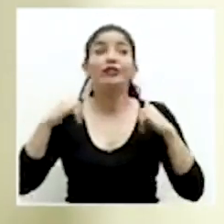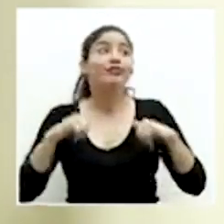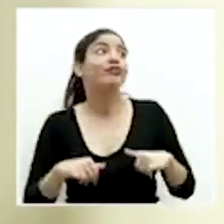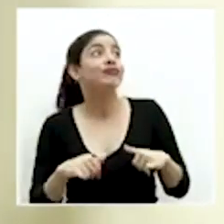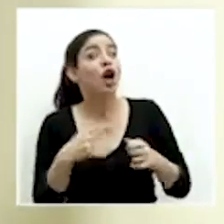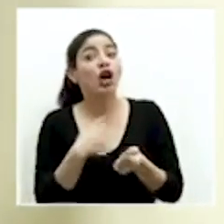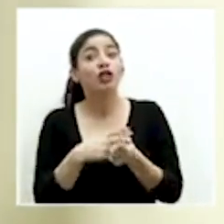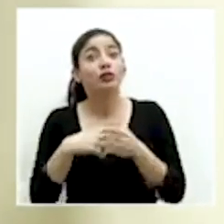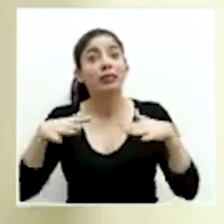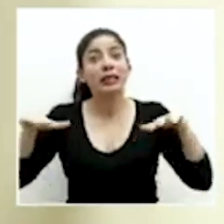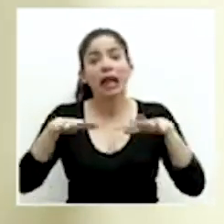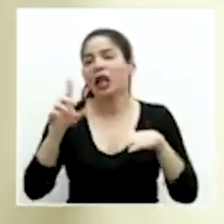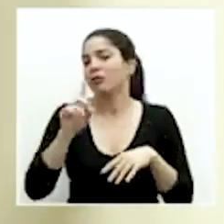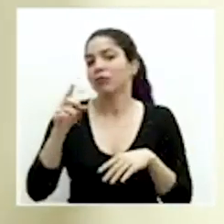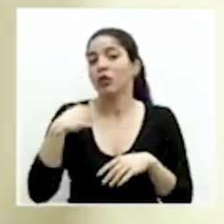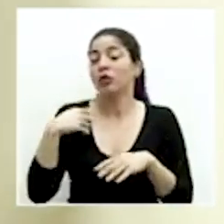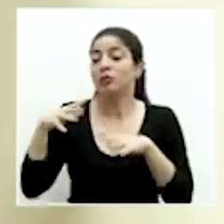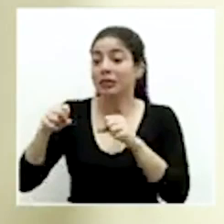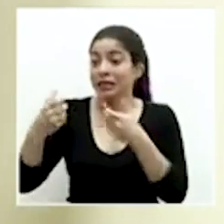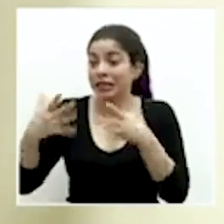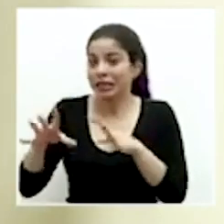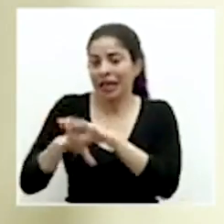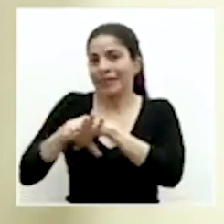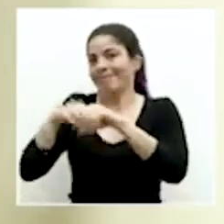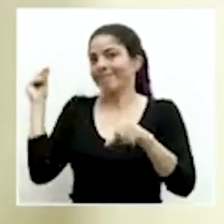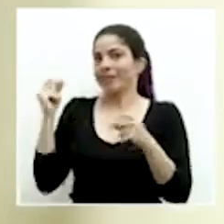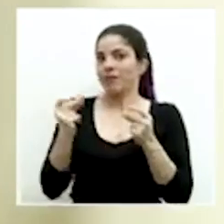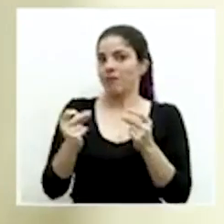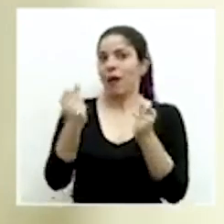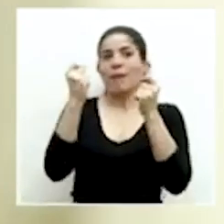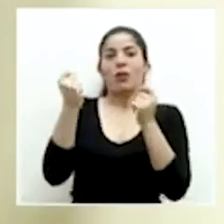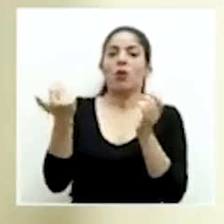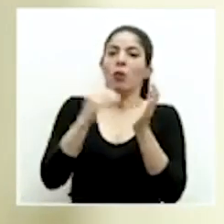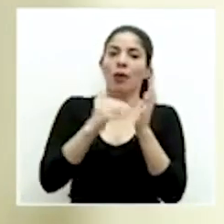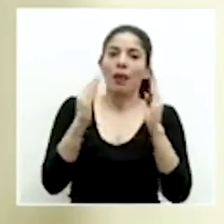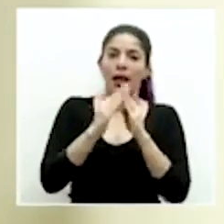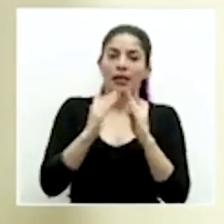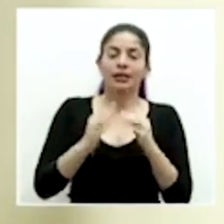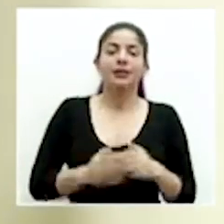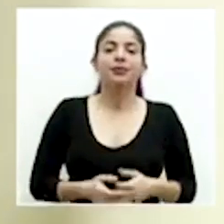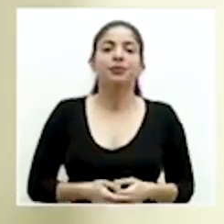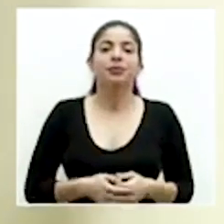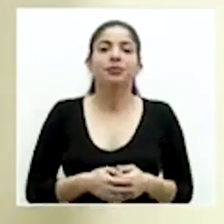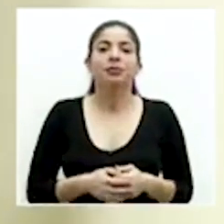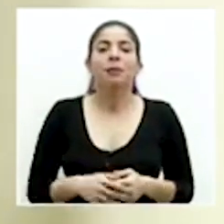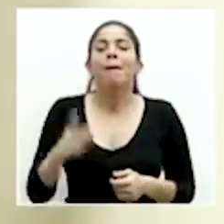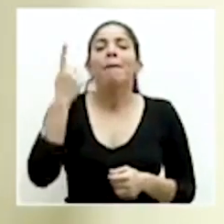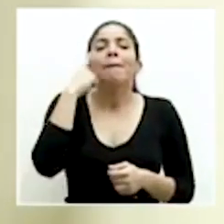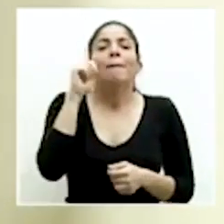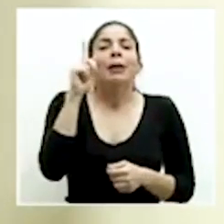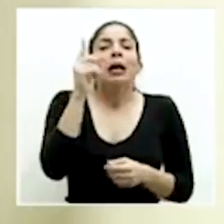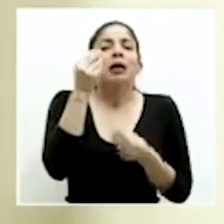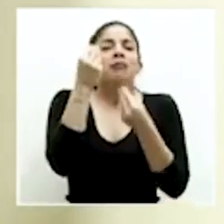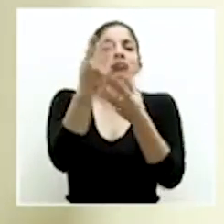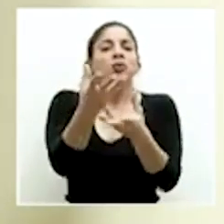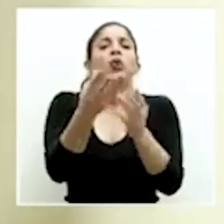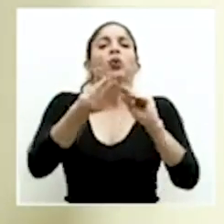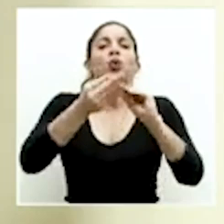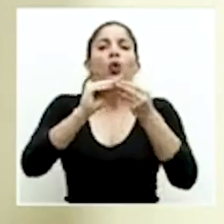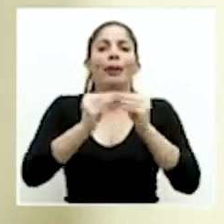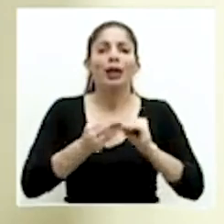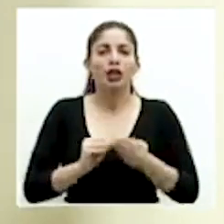salir lo antes posible a su casa. Para dar unos números